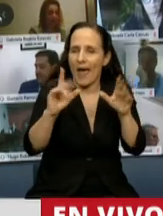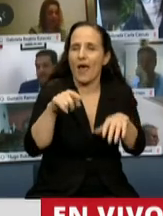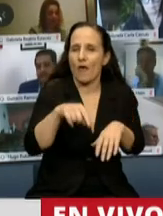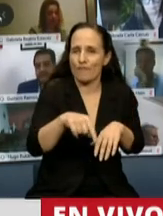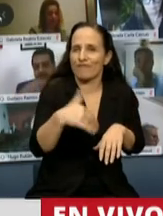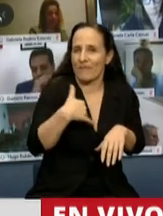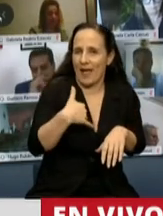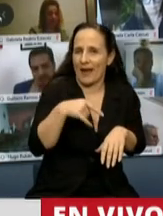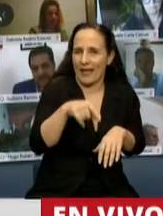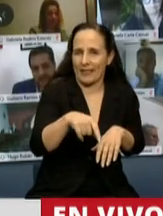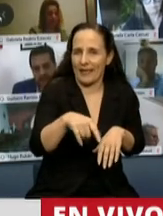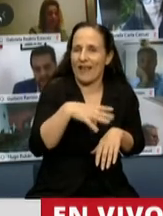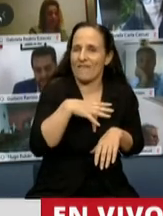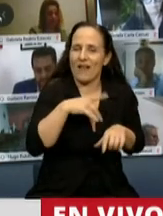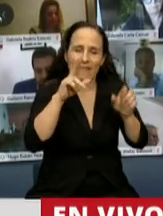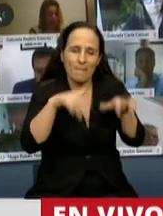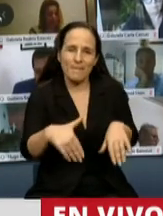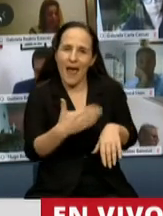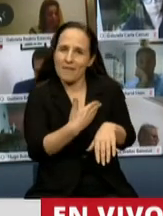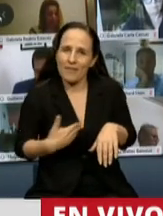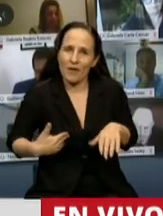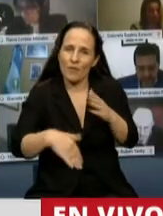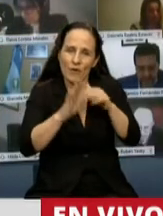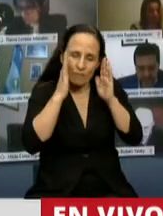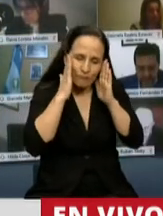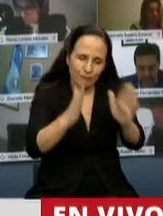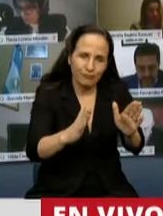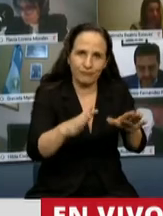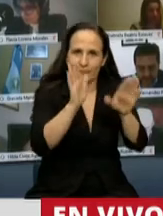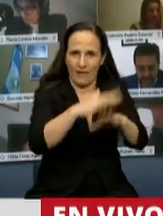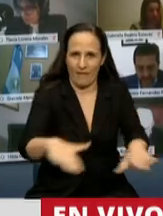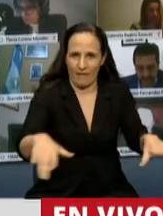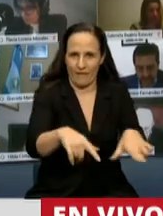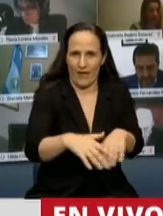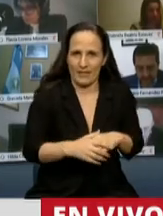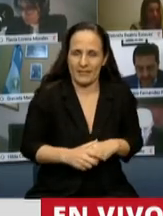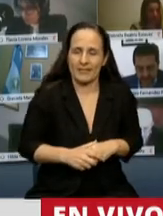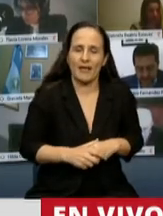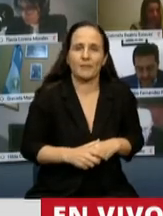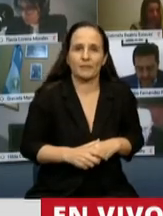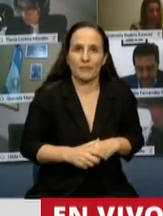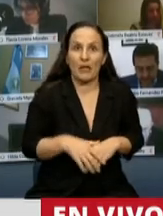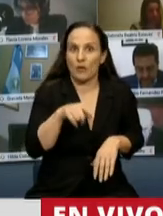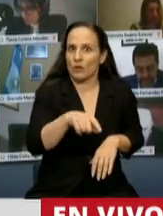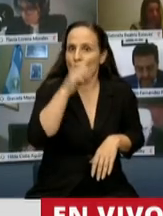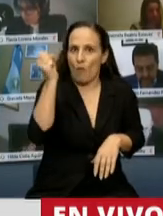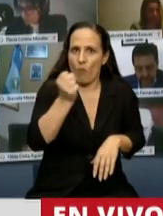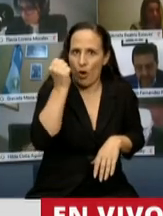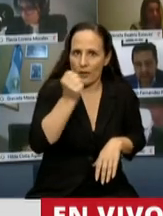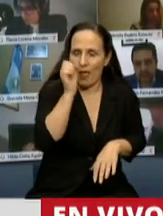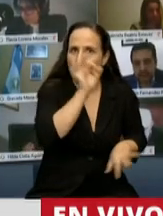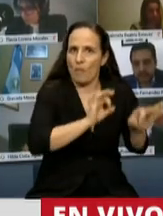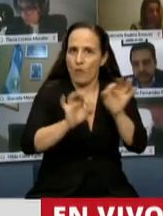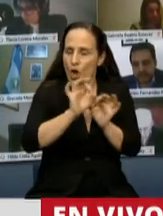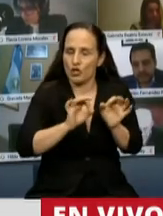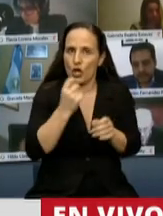política de Estado orientado a la infancia. Esto es muy importante, estos dos proyectos que